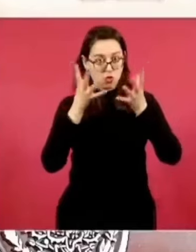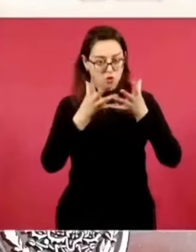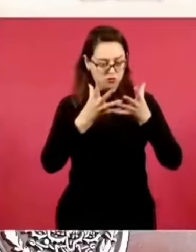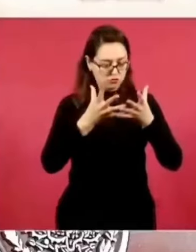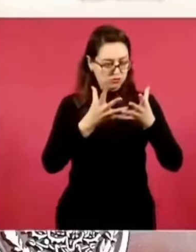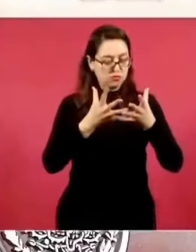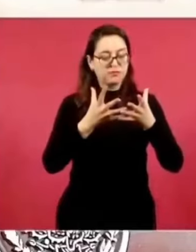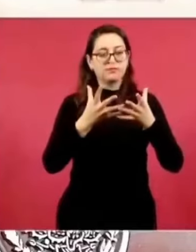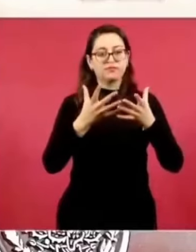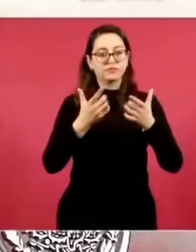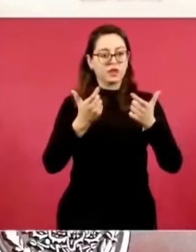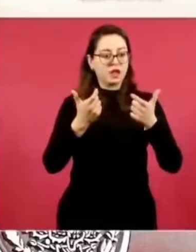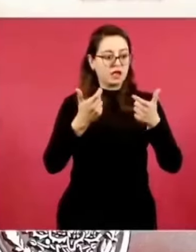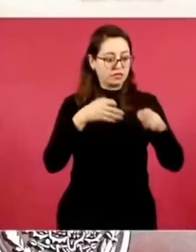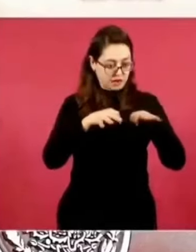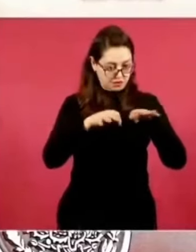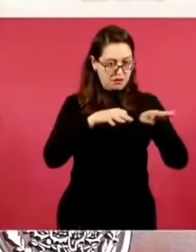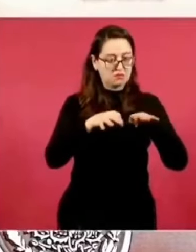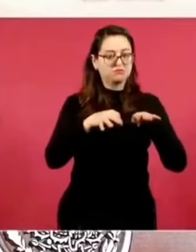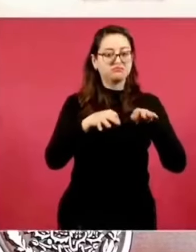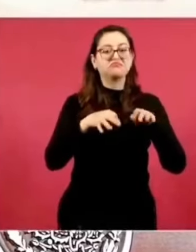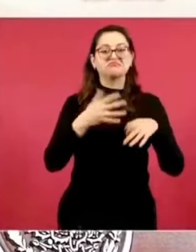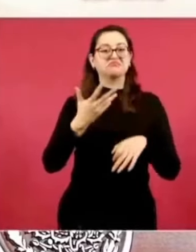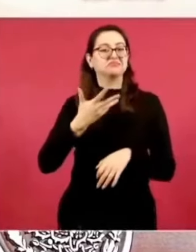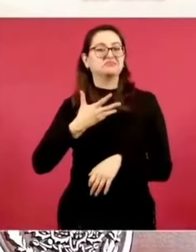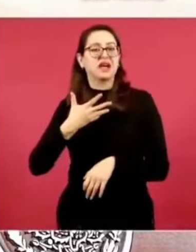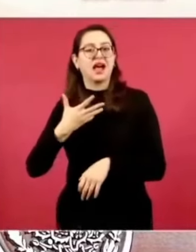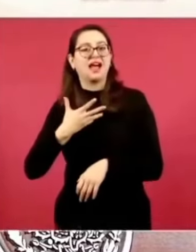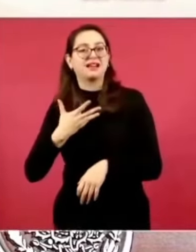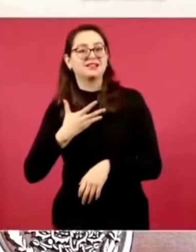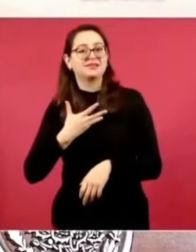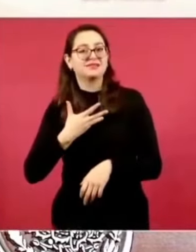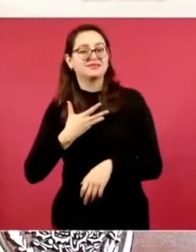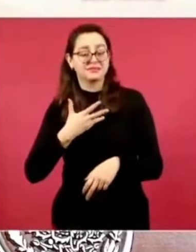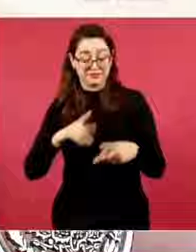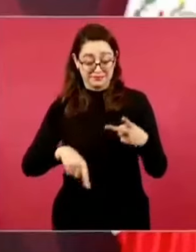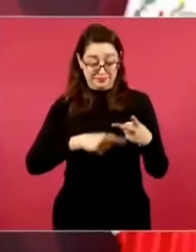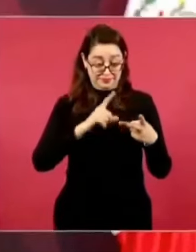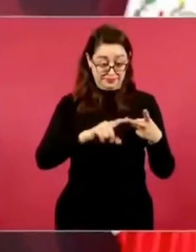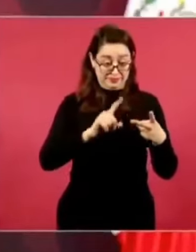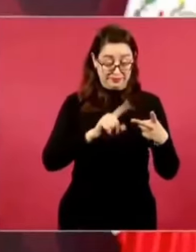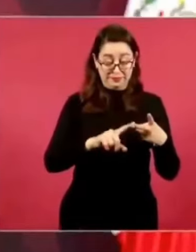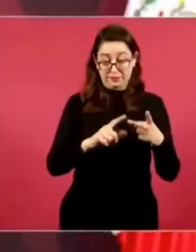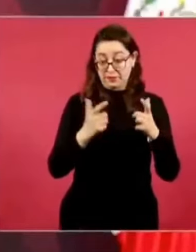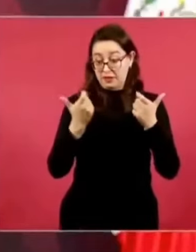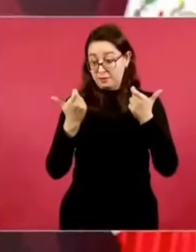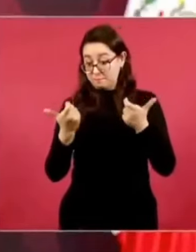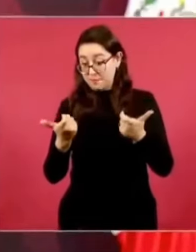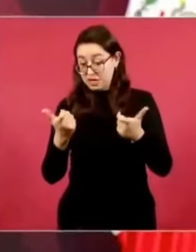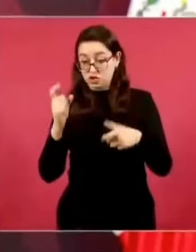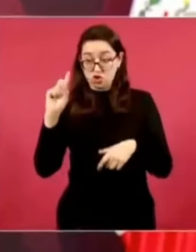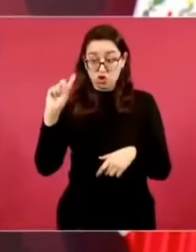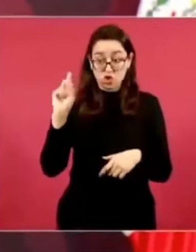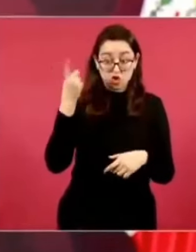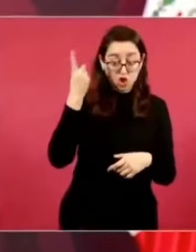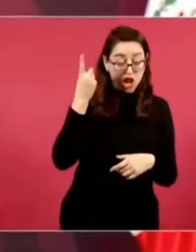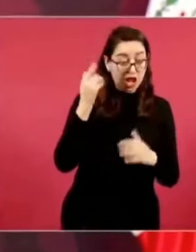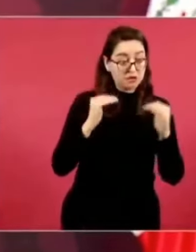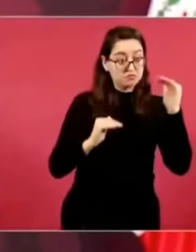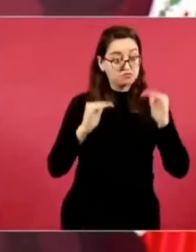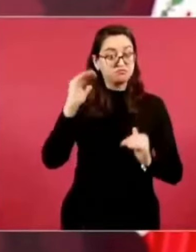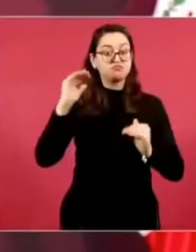que el peso mexicano es la moneda que más se ha fortalecido en el mundo